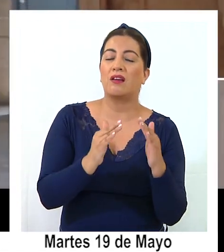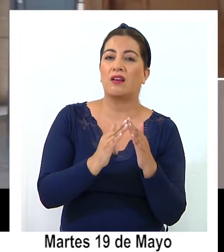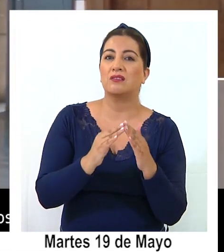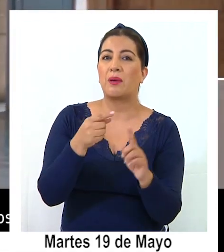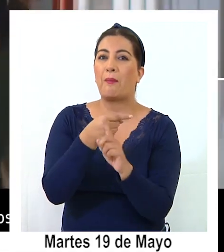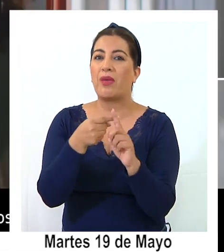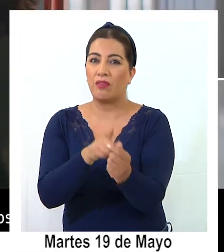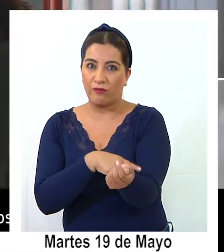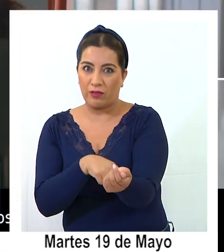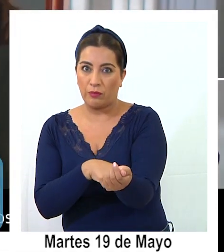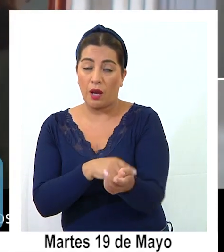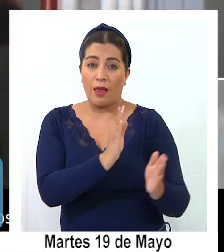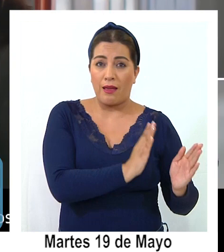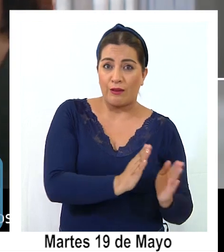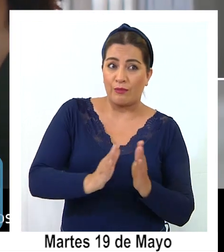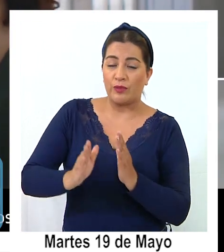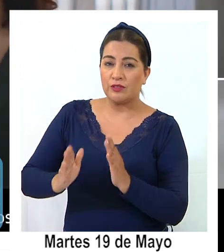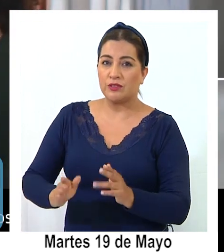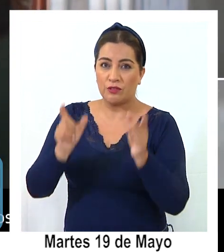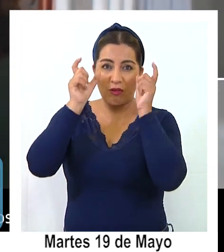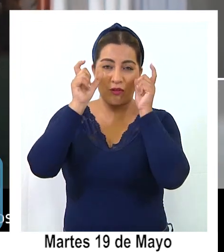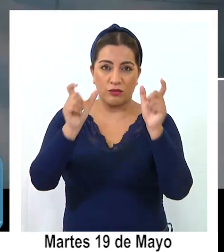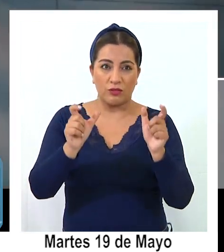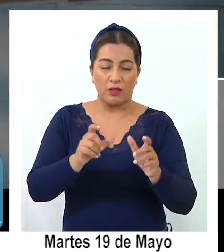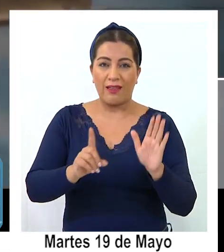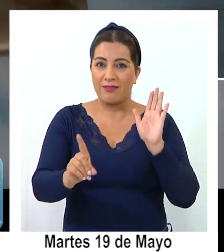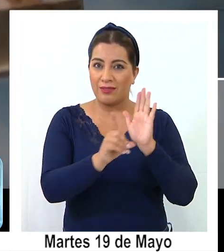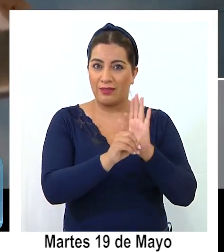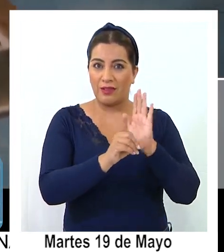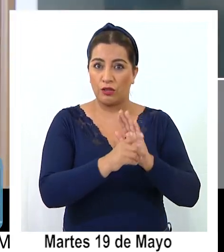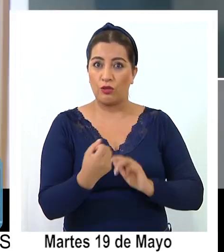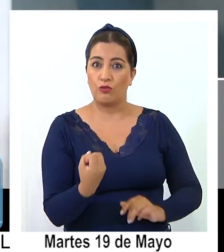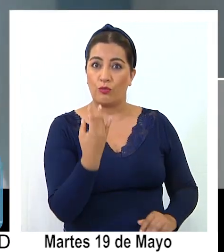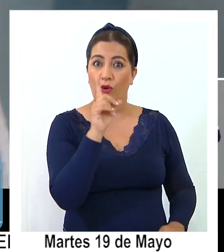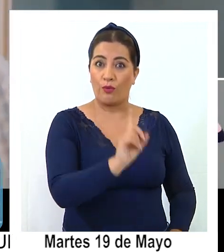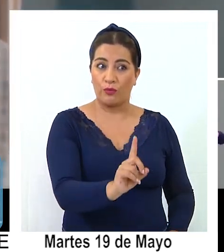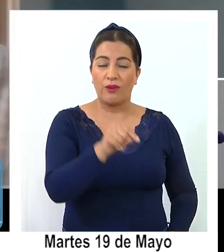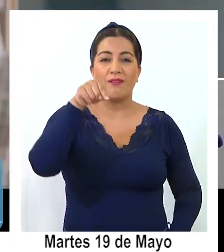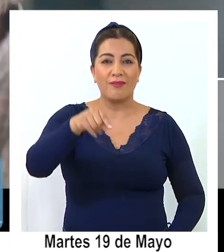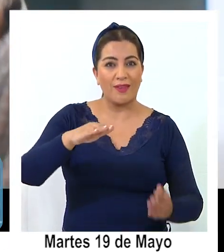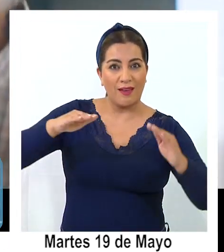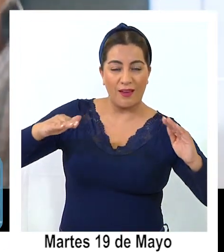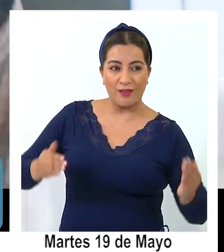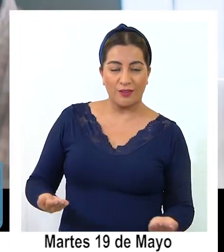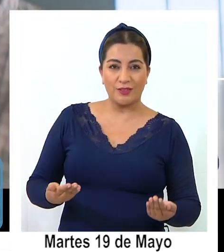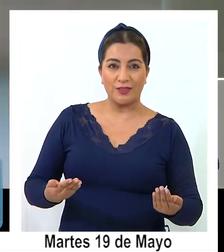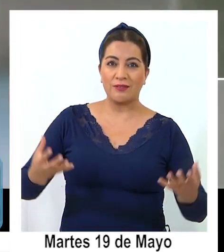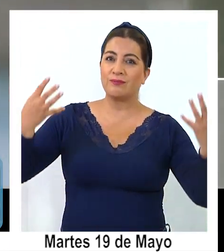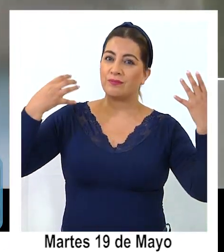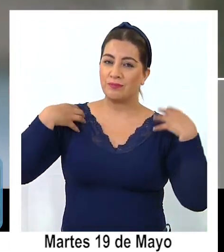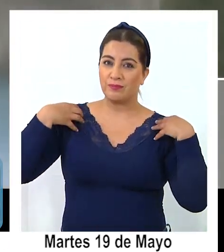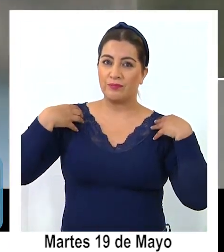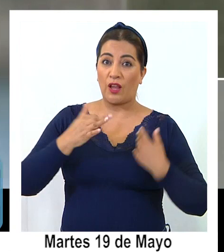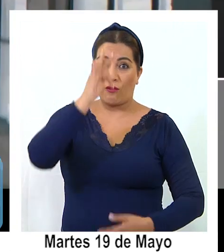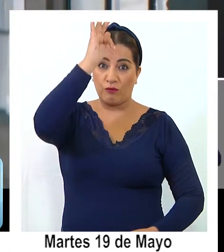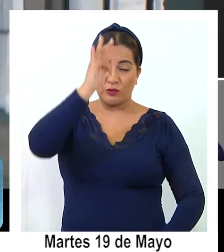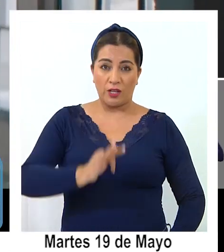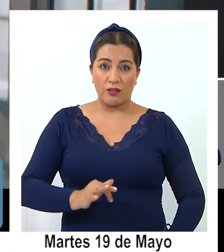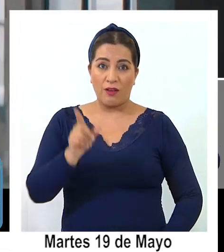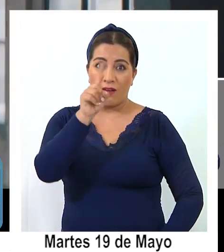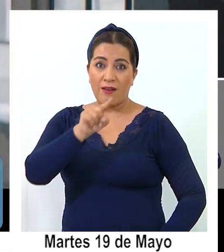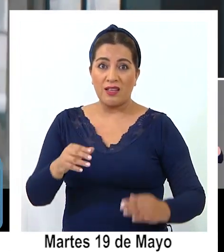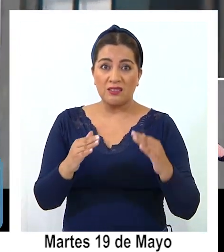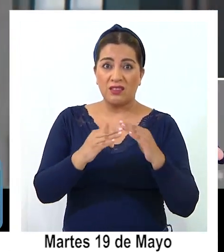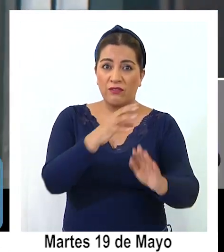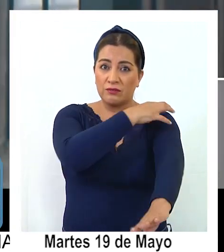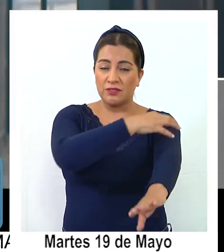medios. El proceso, que es regulado por el Decreto Supremo Nº 1, en esta ocasión estará a cargo de los funcionarios del Servio